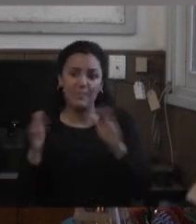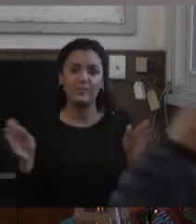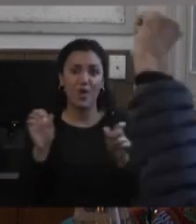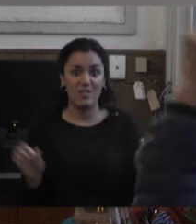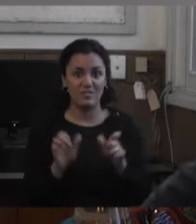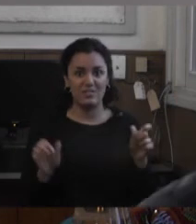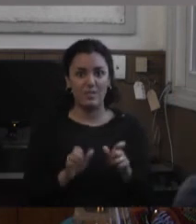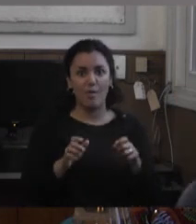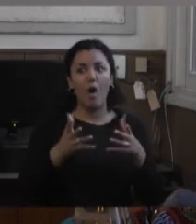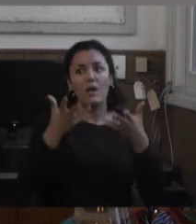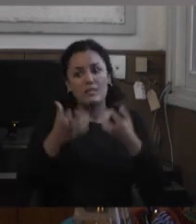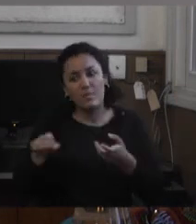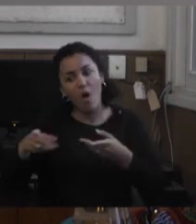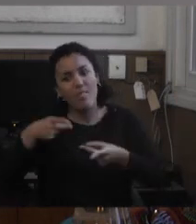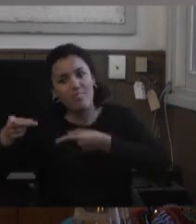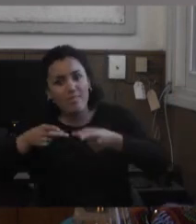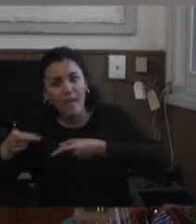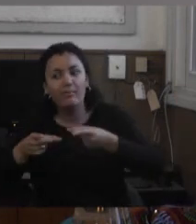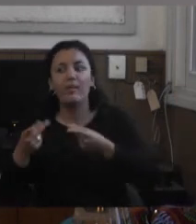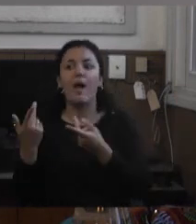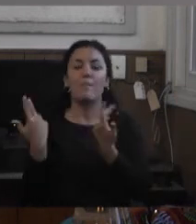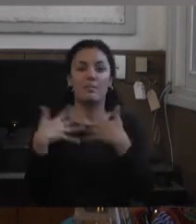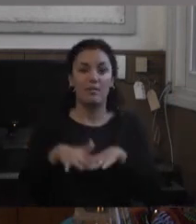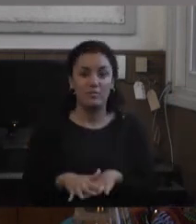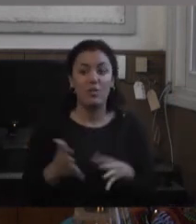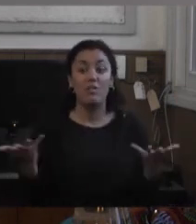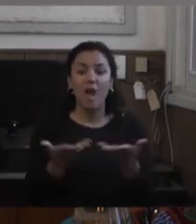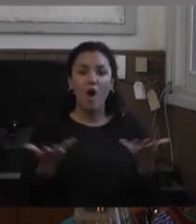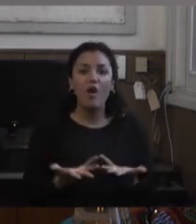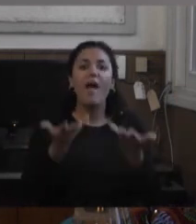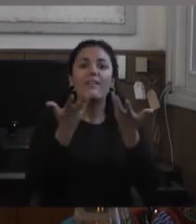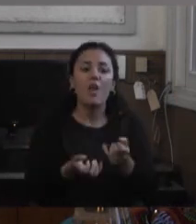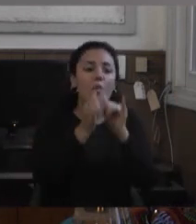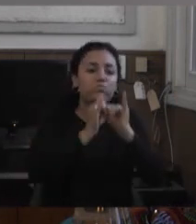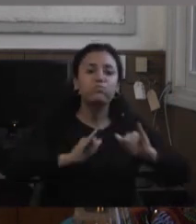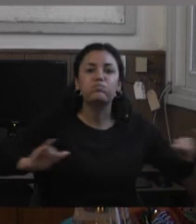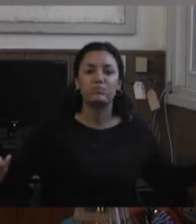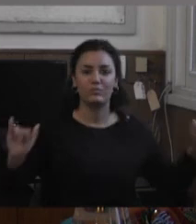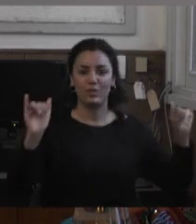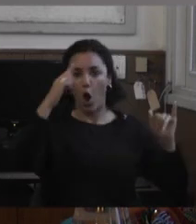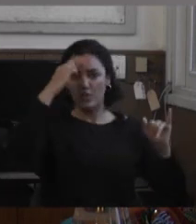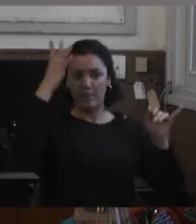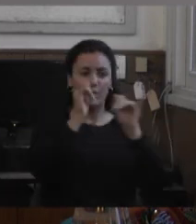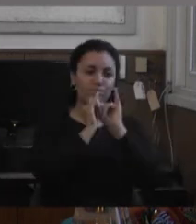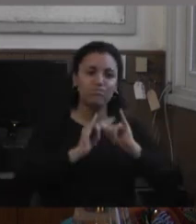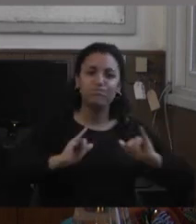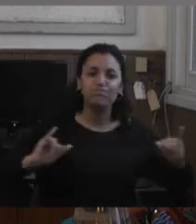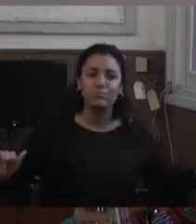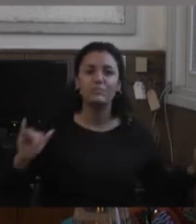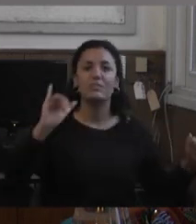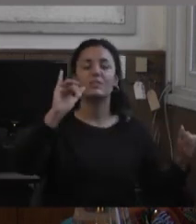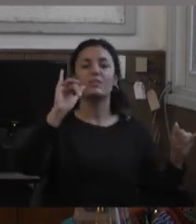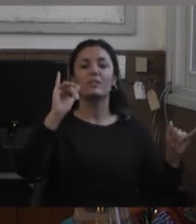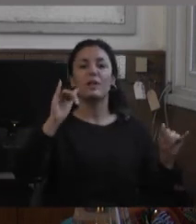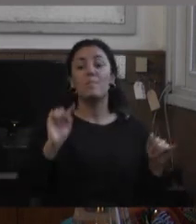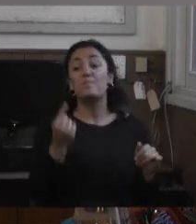logramos poner la materia didáctica para la integración y hoy apuesto a la transversalización ¿qué quiere decir eso? primero con mis